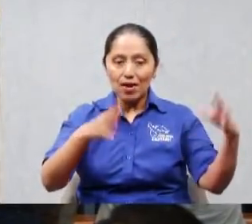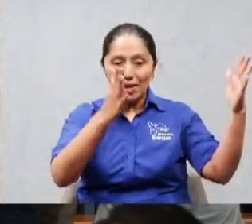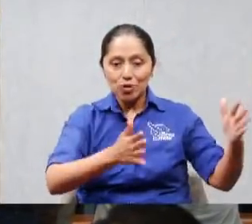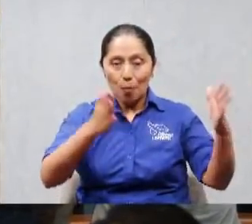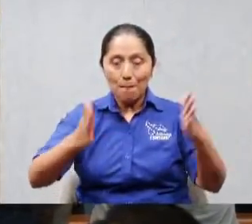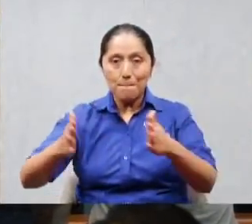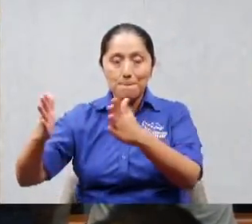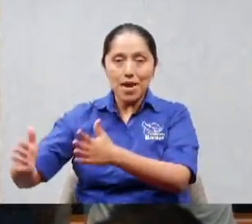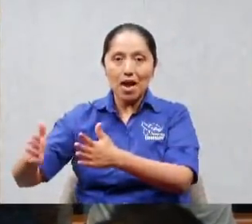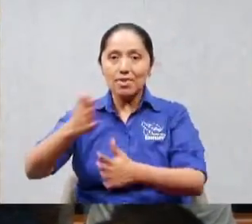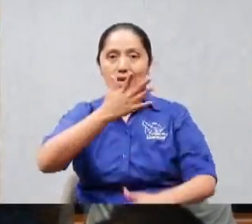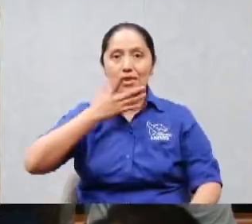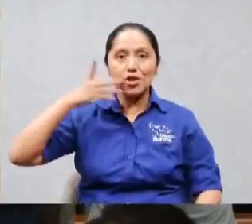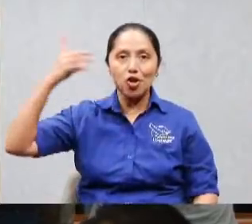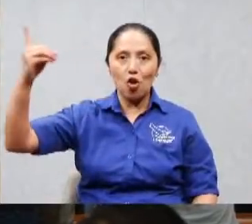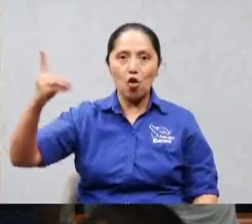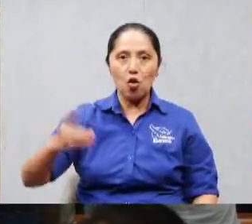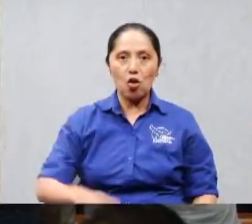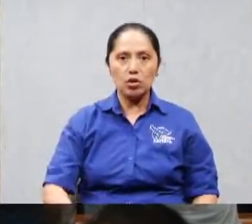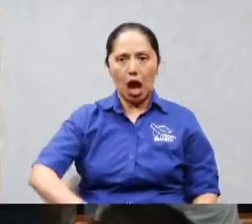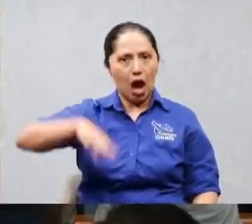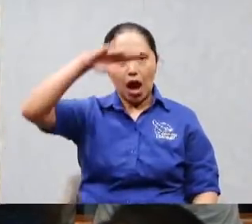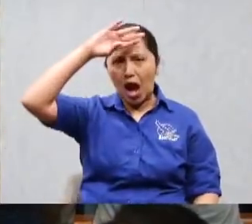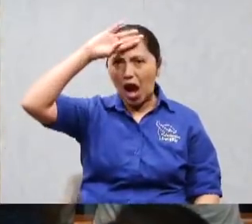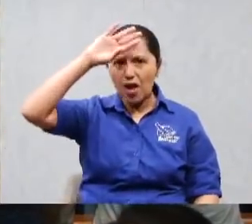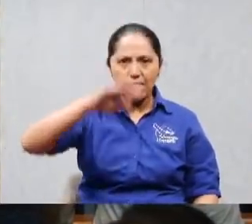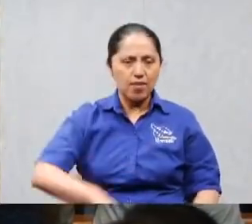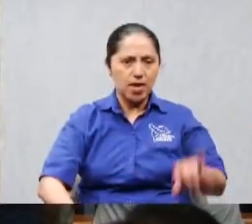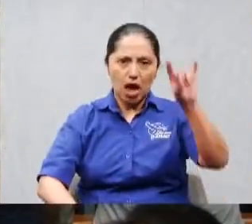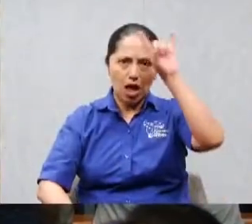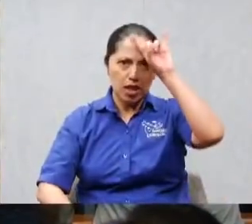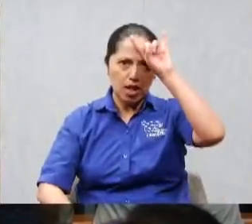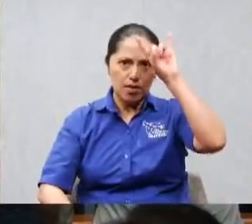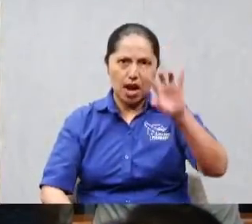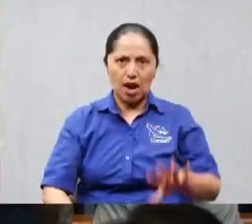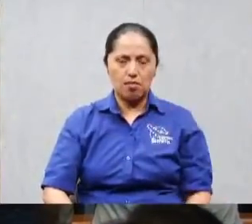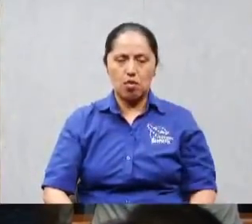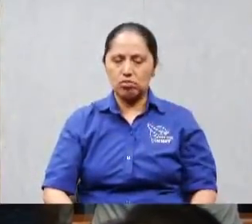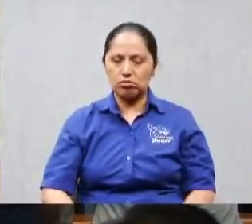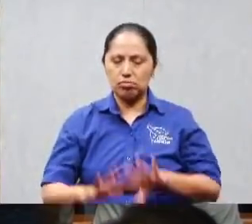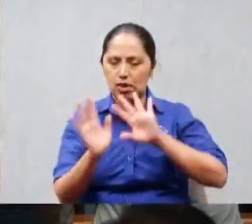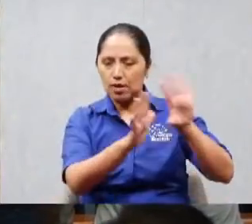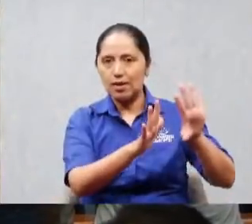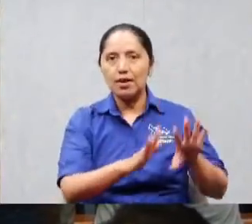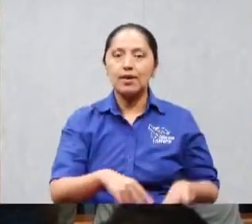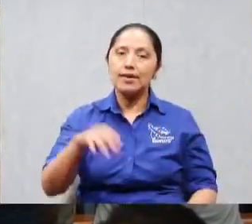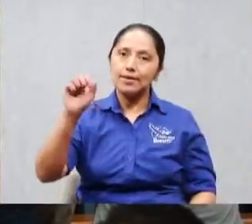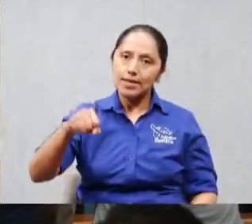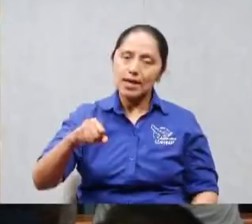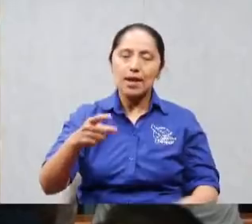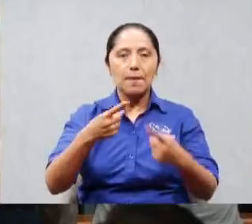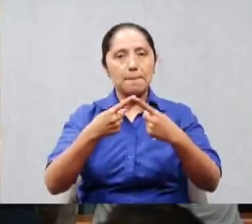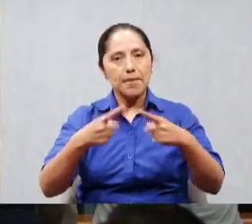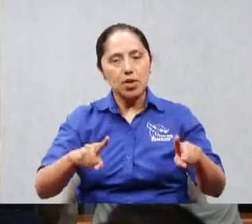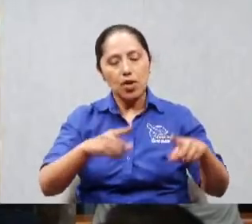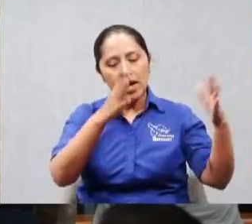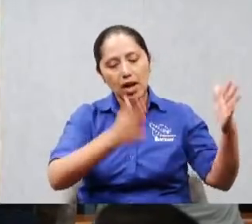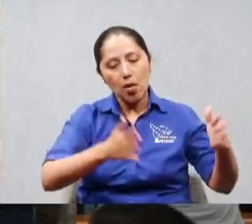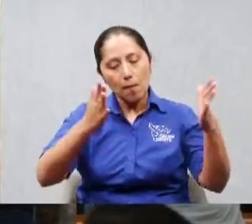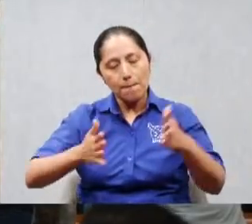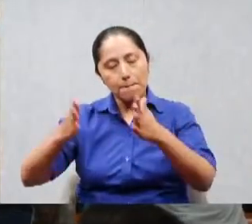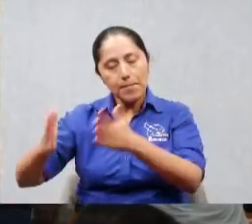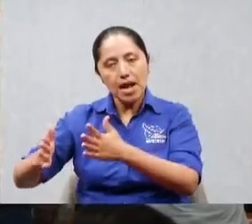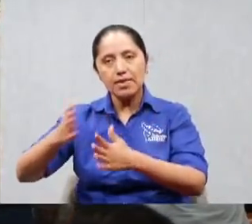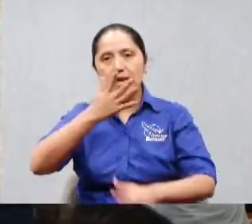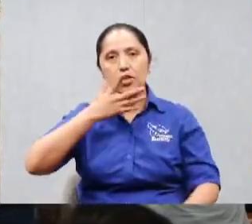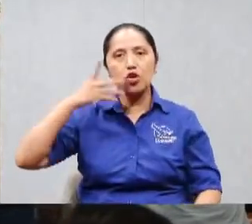ah no puede ser hermano porque la enfermedad es del diablo si pero era plan de Dios que le pasó